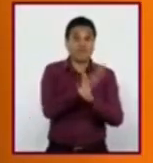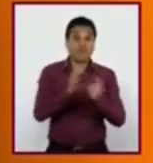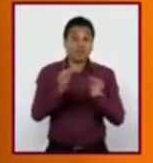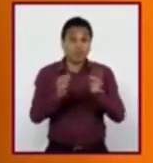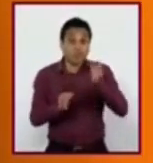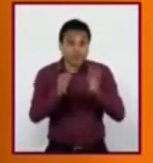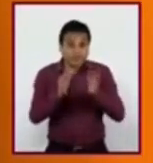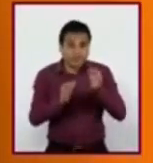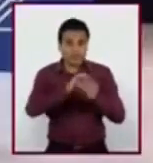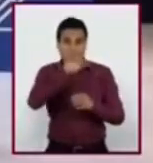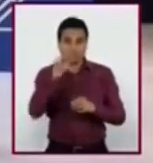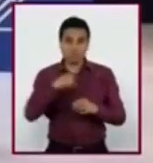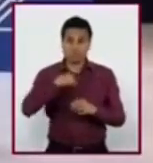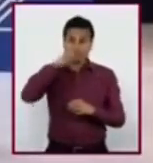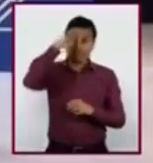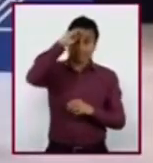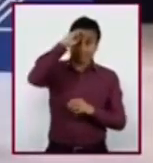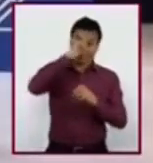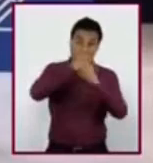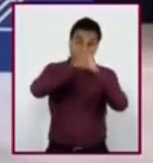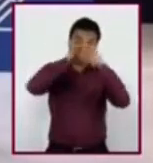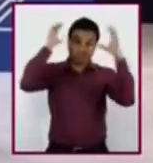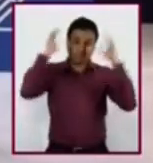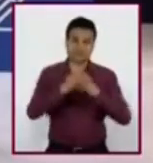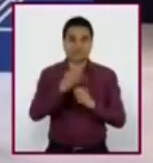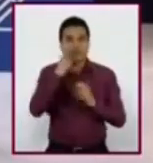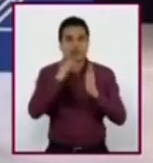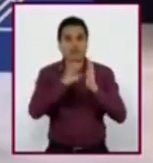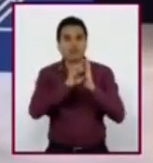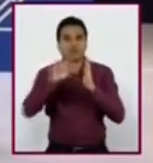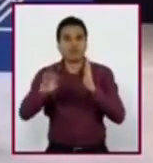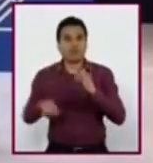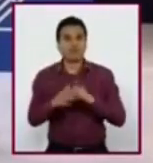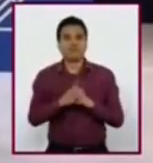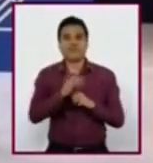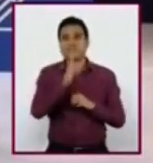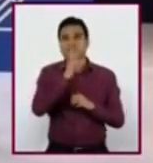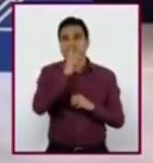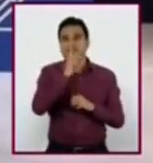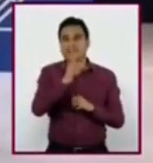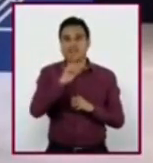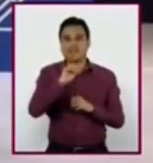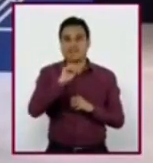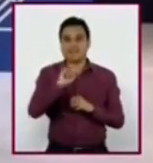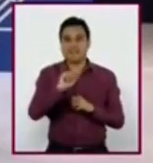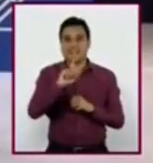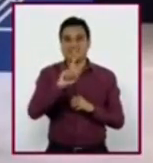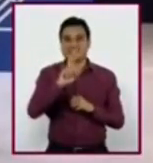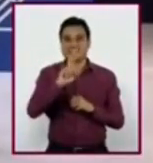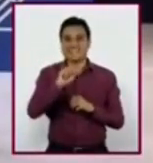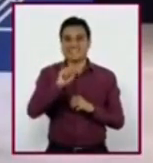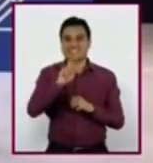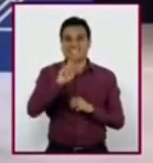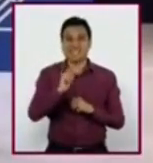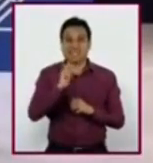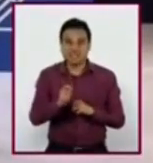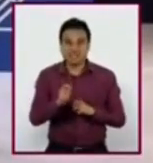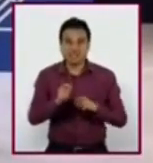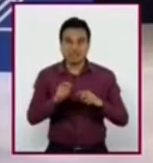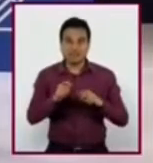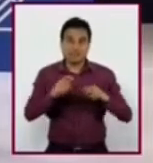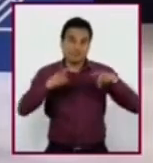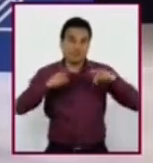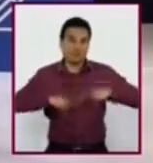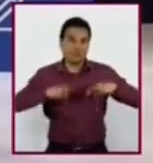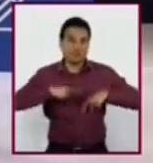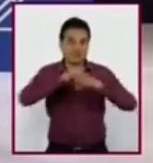estereotipos. Como cuando escuchamos la palabra madrastra e inmediatamente imaginamos a una persona de malos sentimientos, ¿verdad?